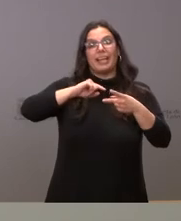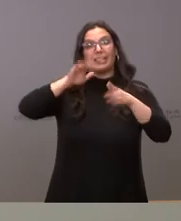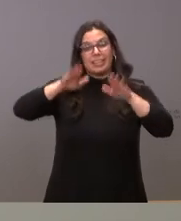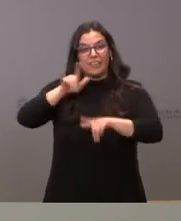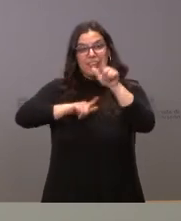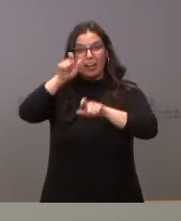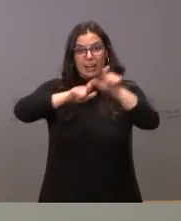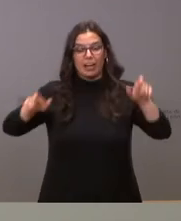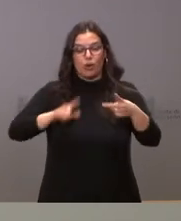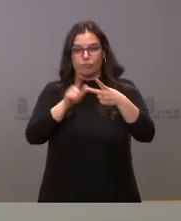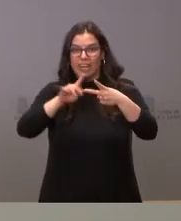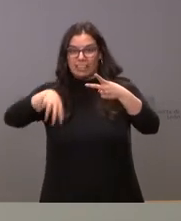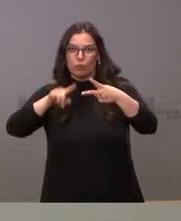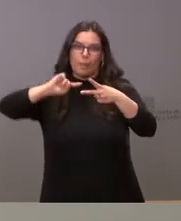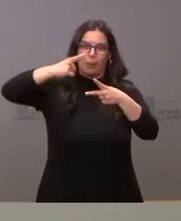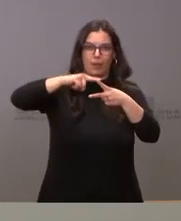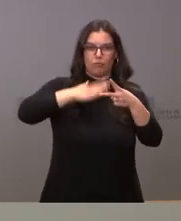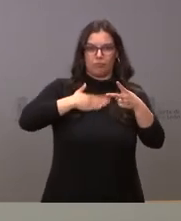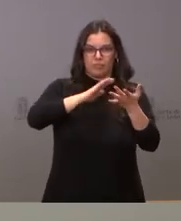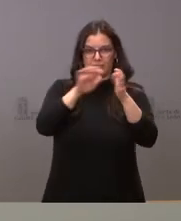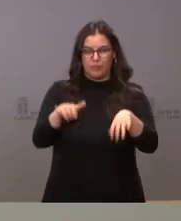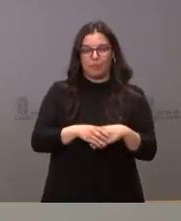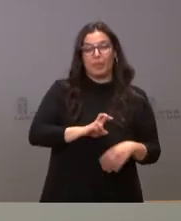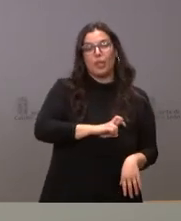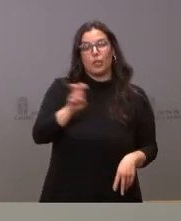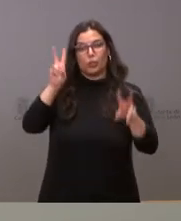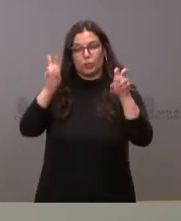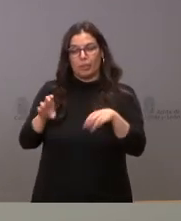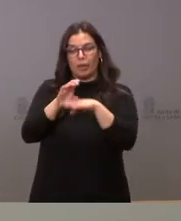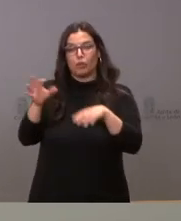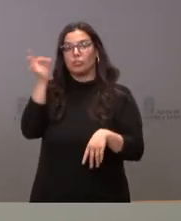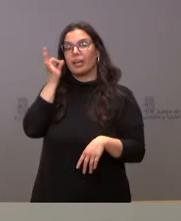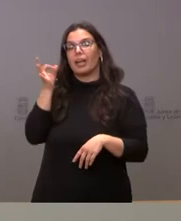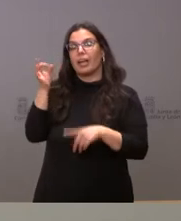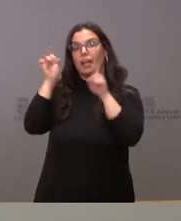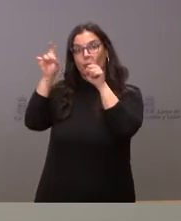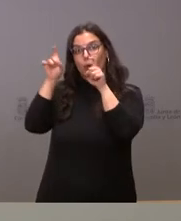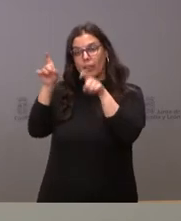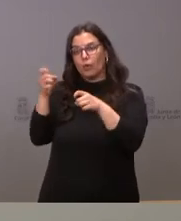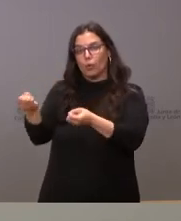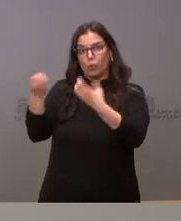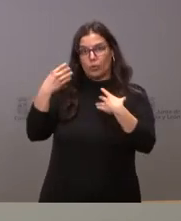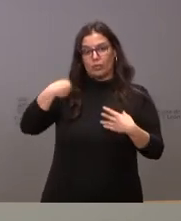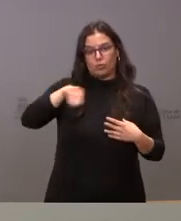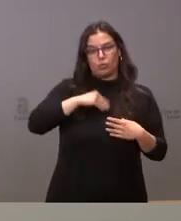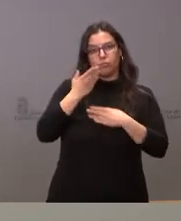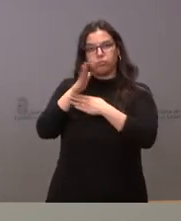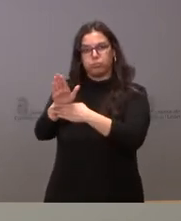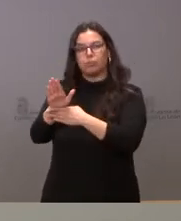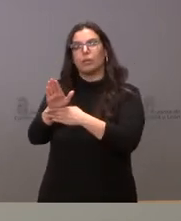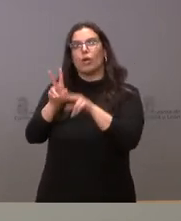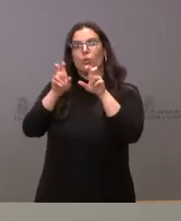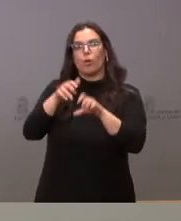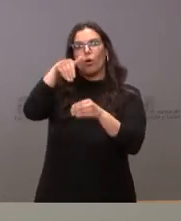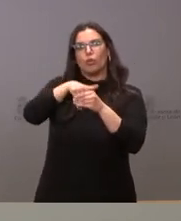para lo que estime oportuno, la consejera de Educación nos ha informado sobre el planteamiento que ha remitido al Ministerio en relación con el nuevo currículum